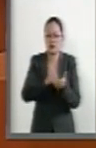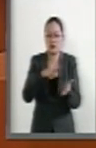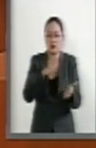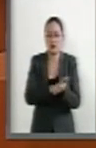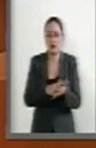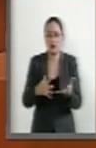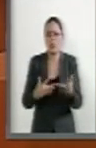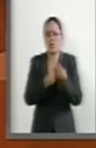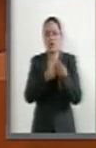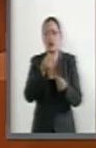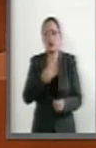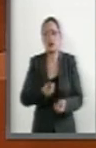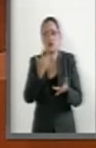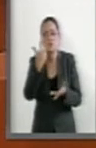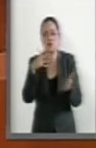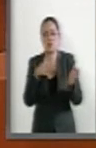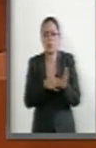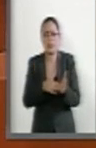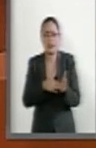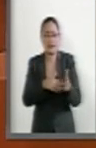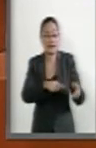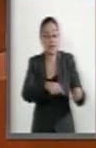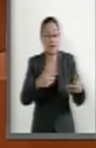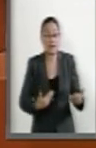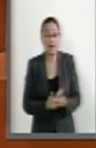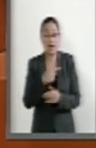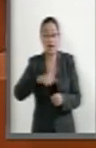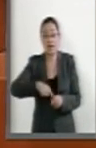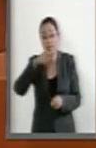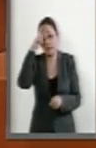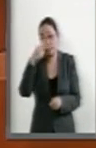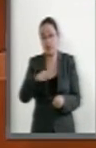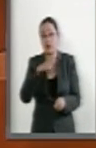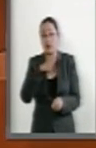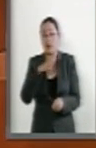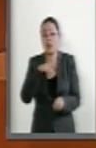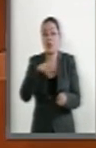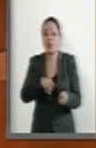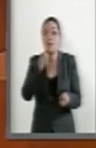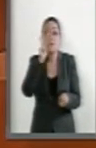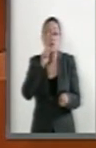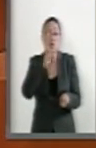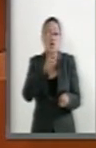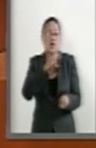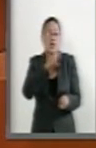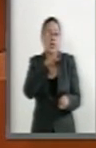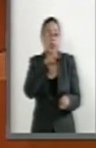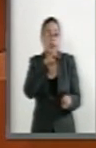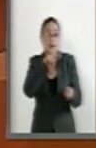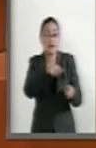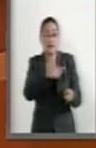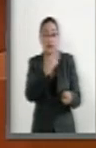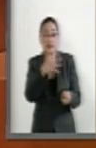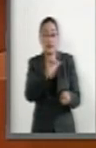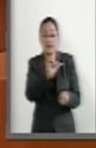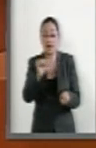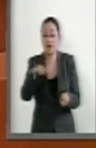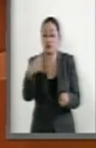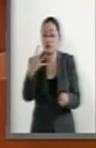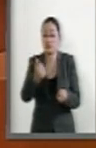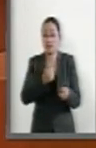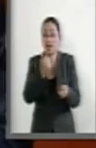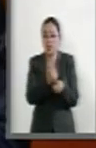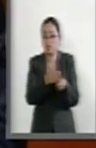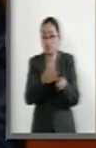8 mil nacimientos en México de madres entre 10 y 14 años